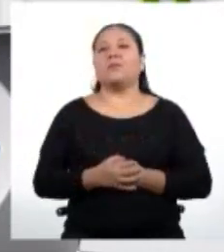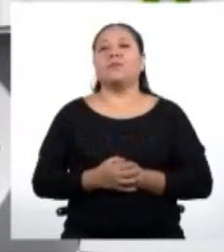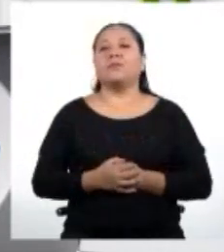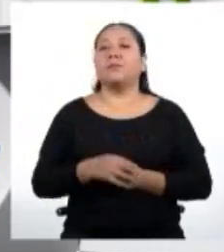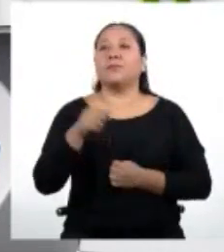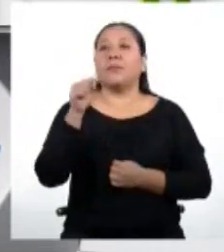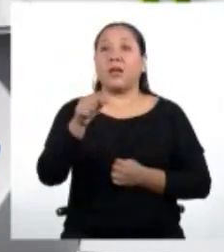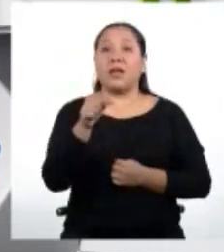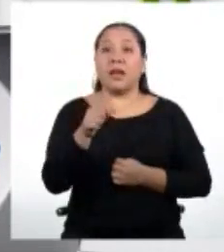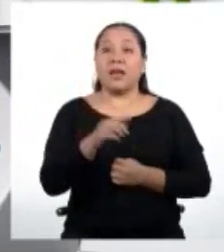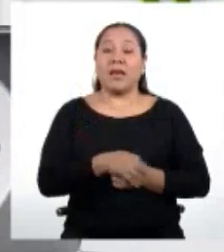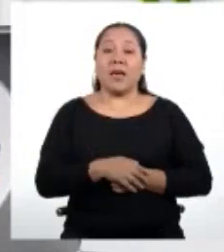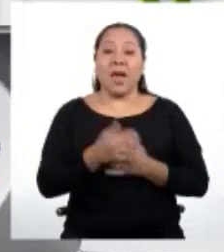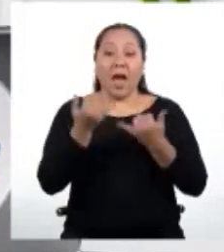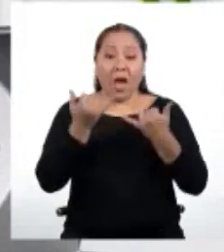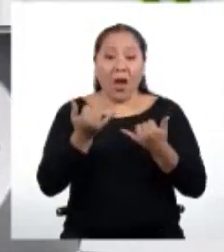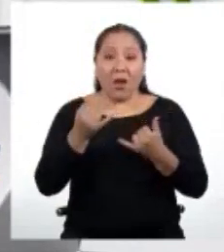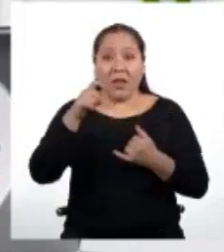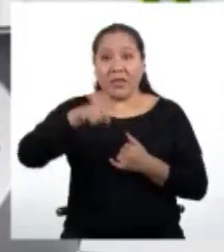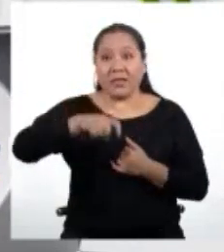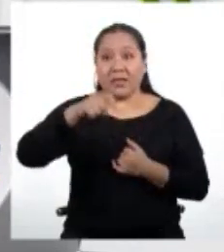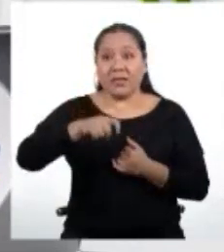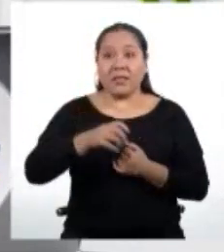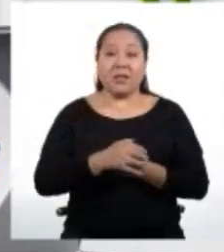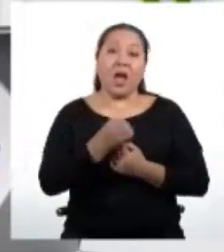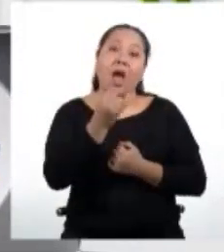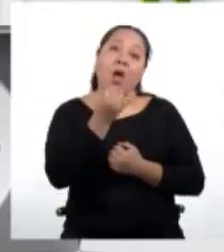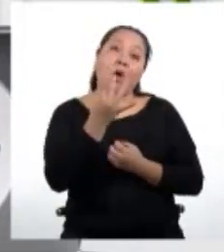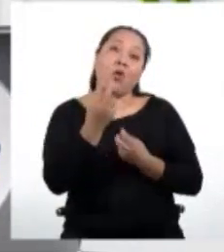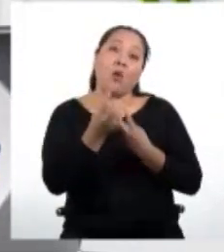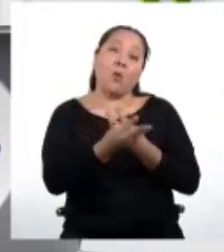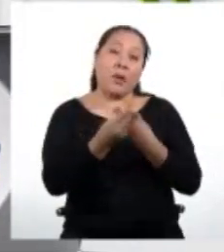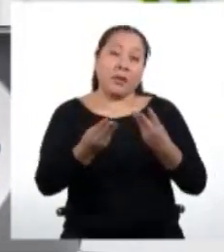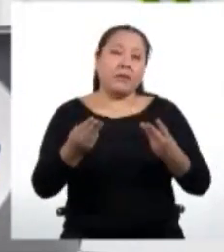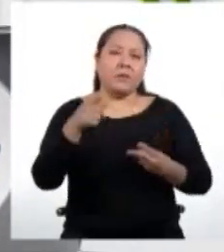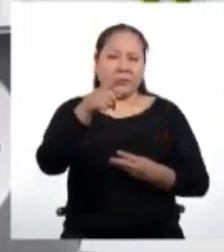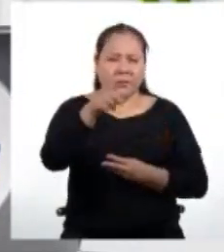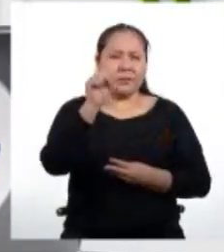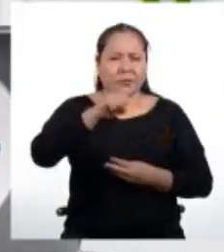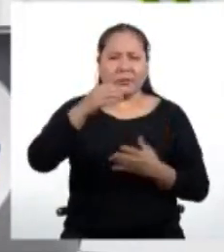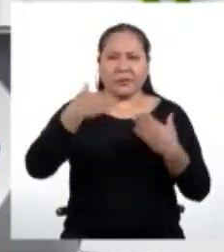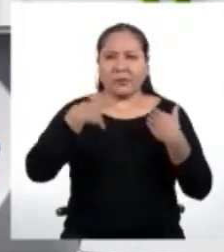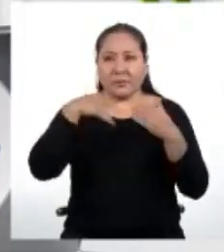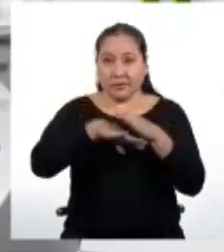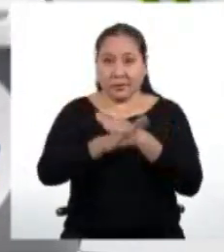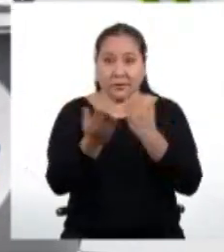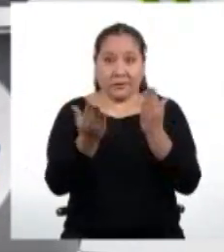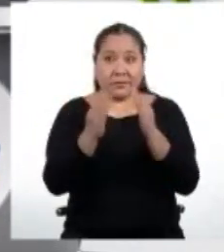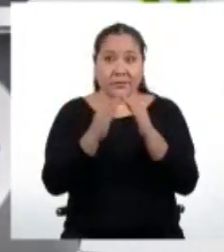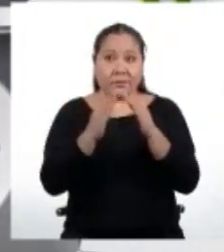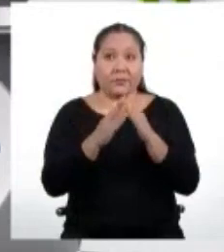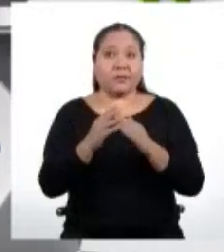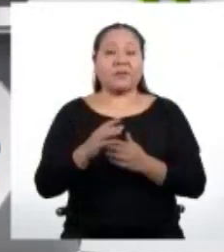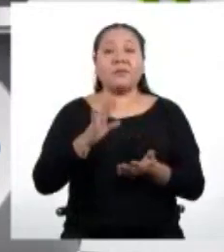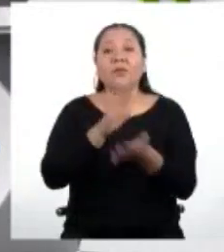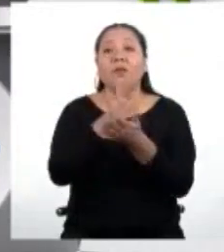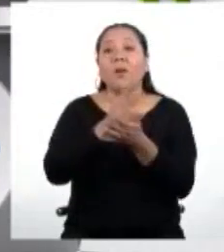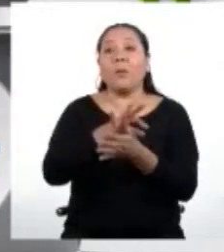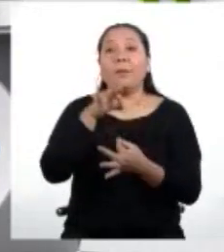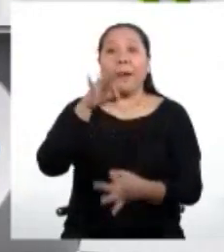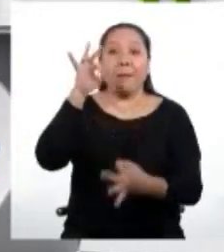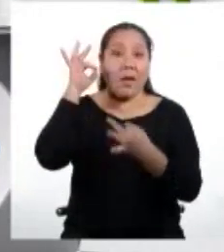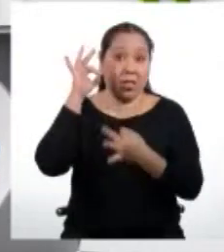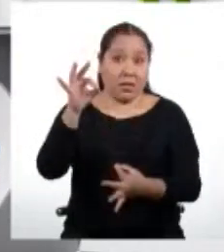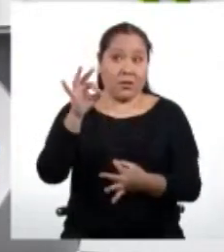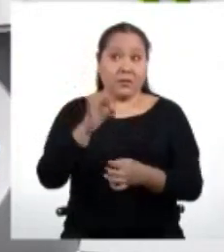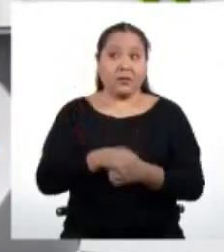Para las que nos tocan ahora necesito algunos materiales y estoy segura que tú también los tienes en casa. Estos serán hojas de papel